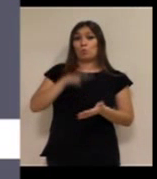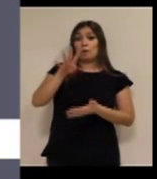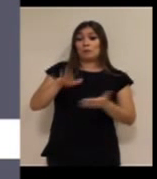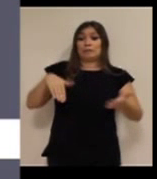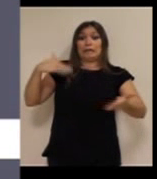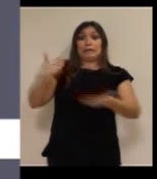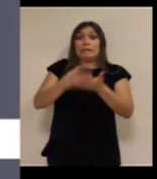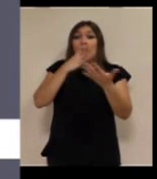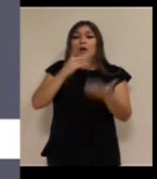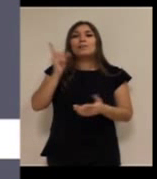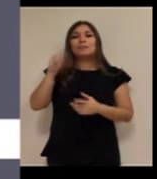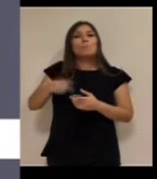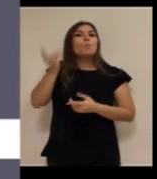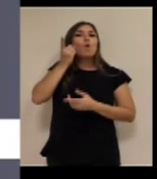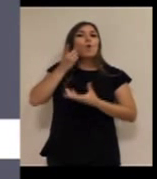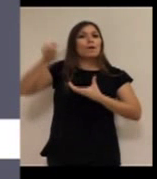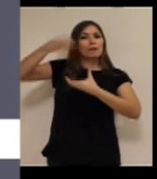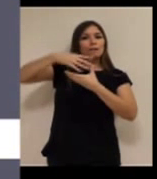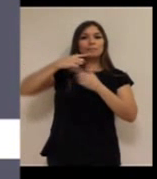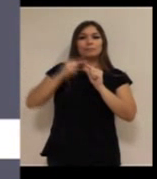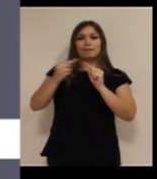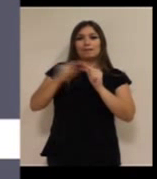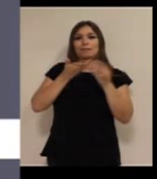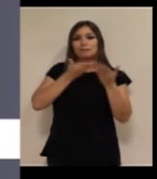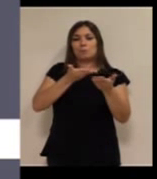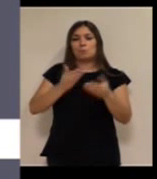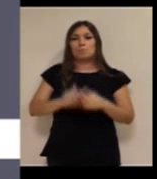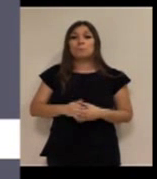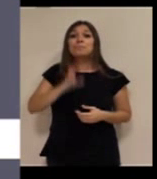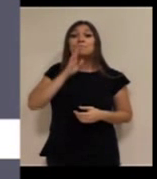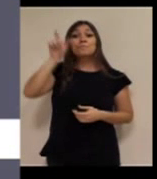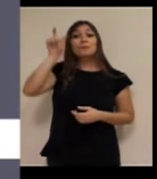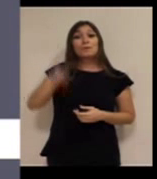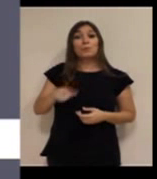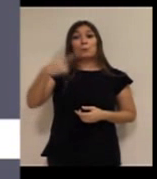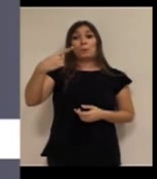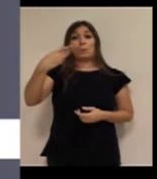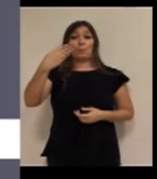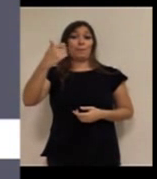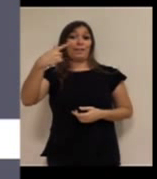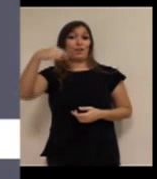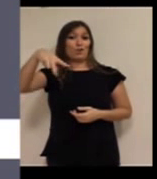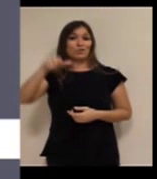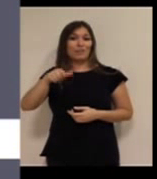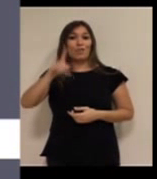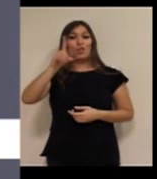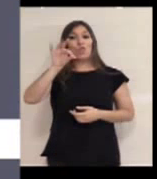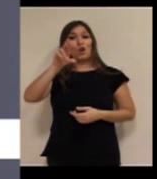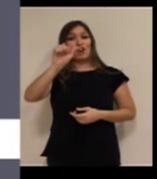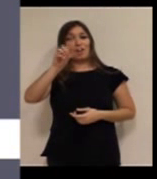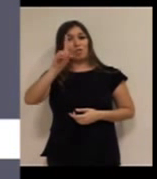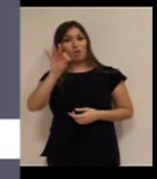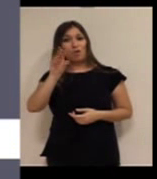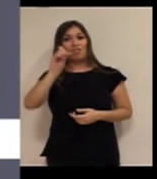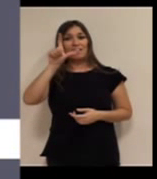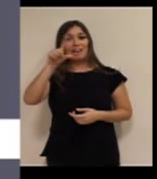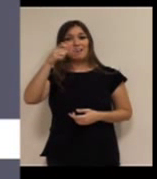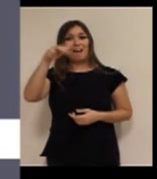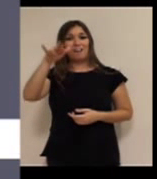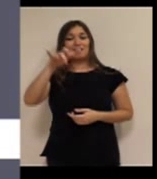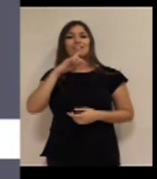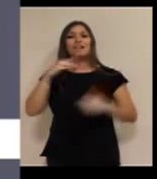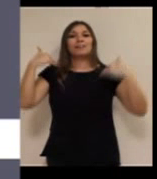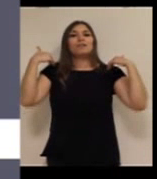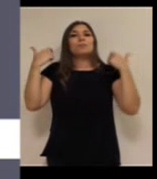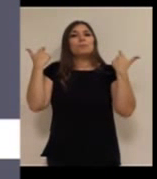ofreciendo la teleasistencia móvil. Begoña, Begoña Dorado del Águila, que es tu nombre, es responsable del área de personas